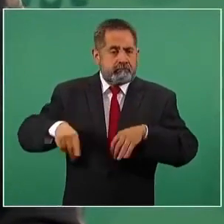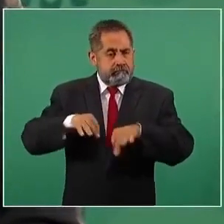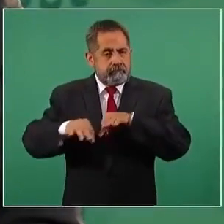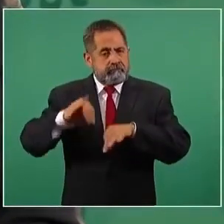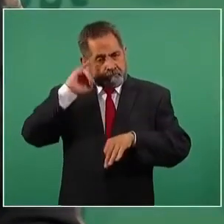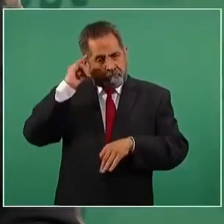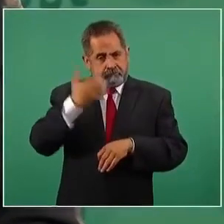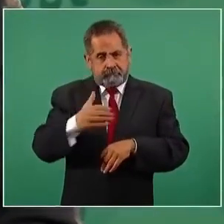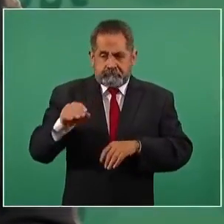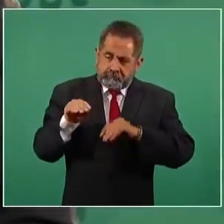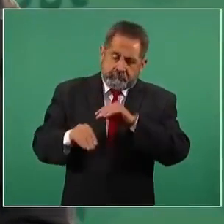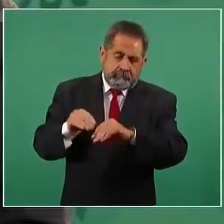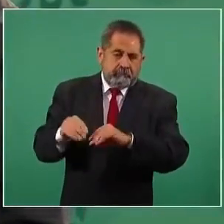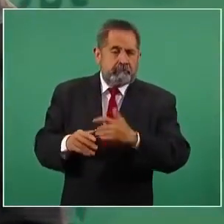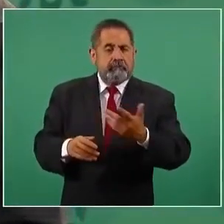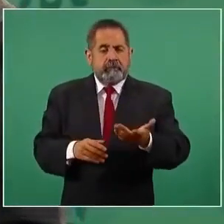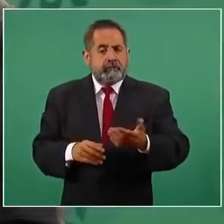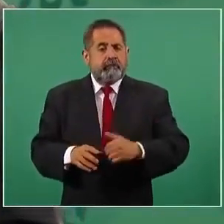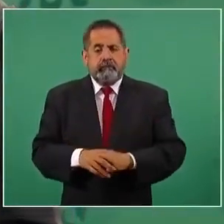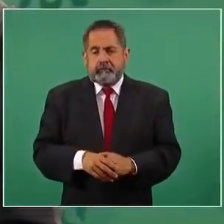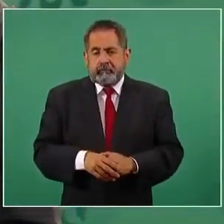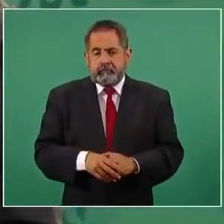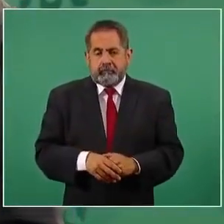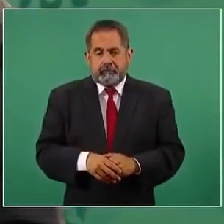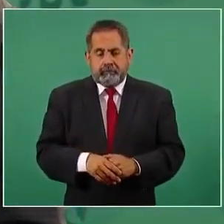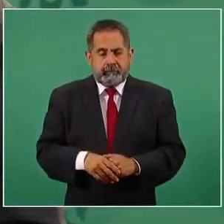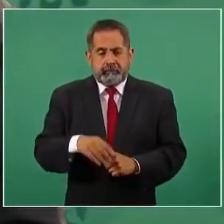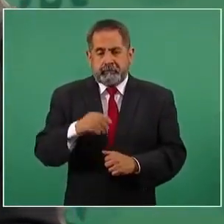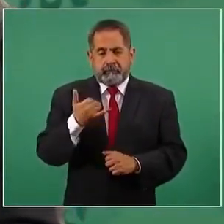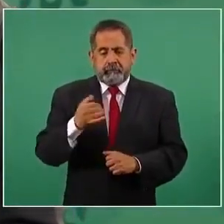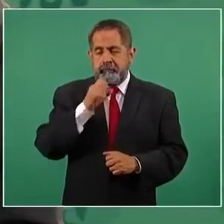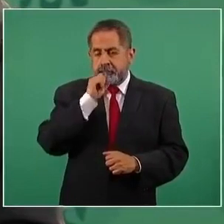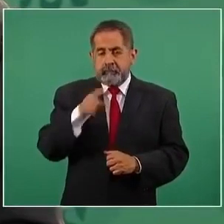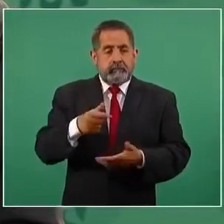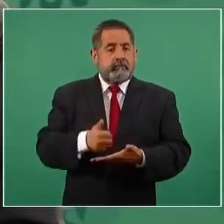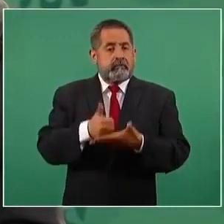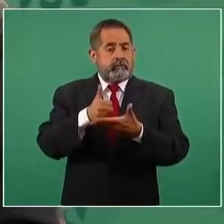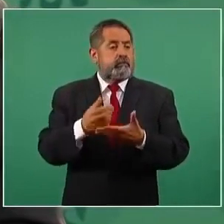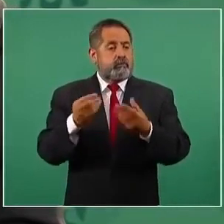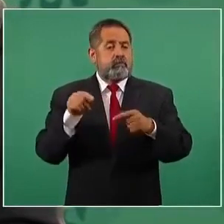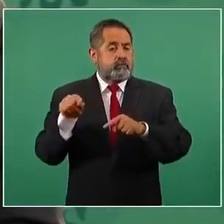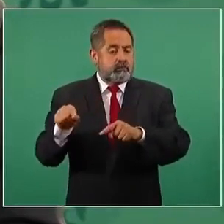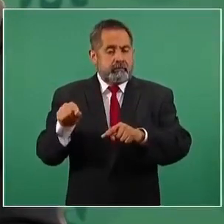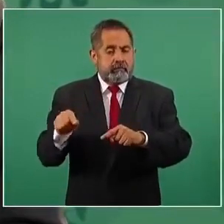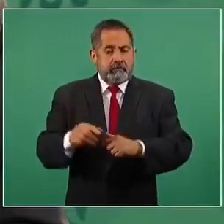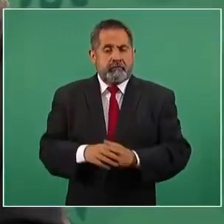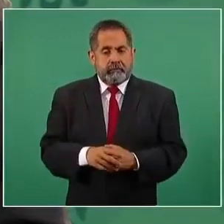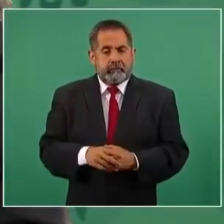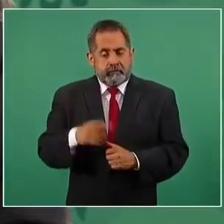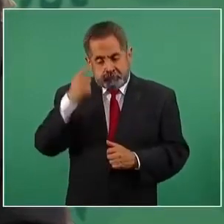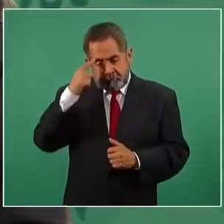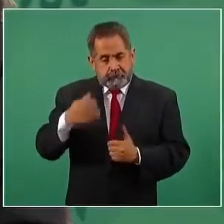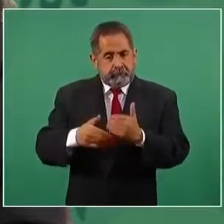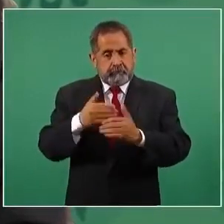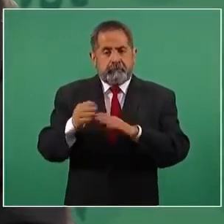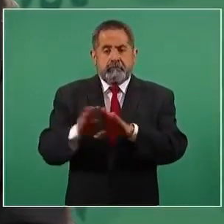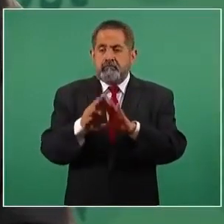y ayuda mucho para